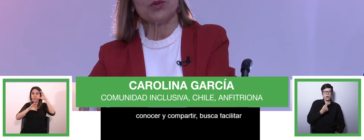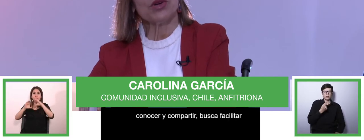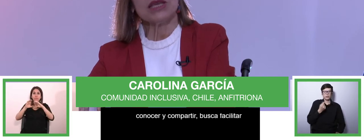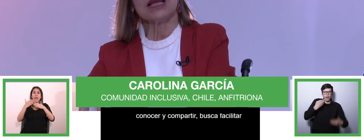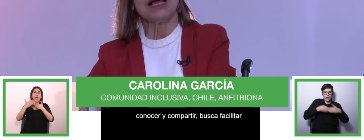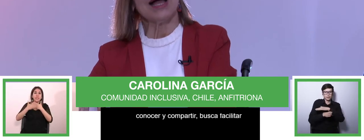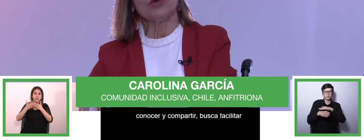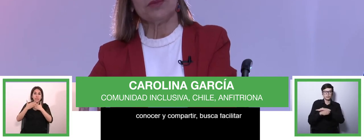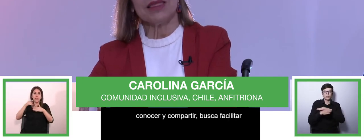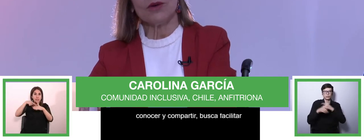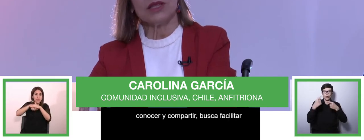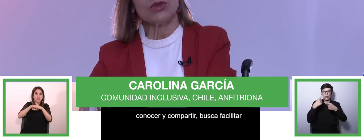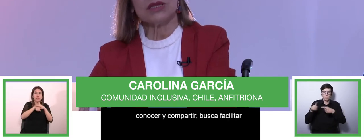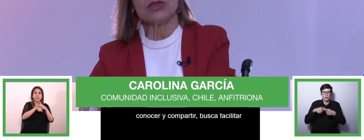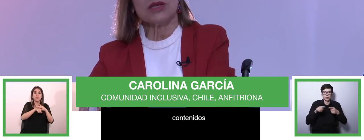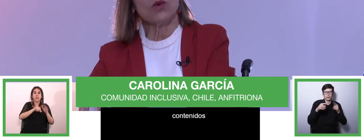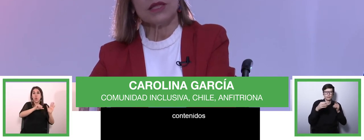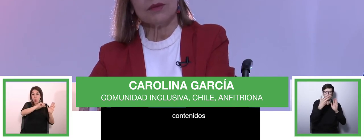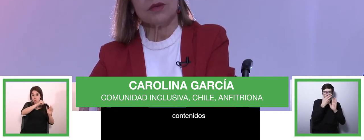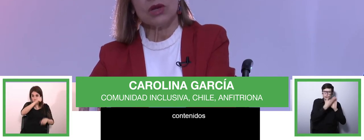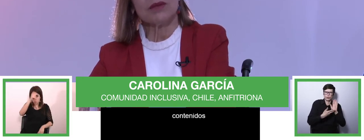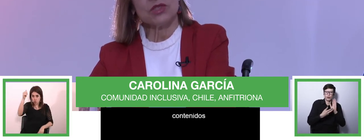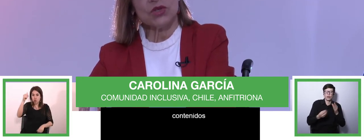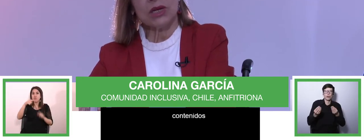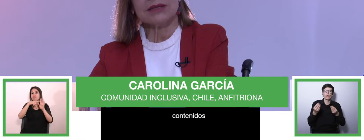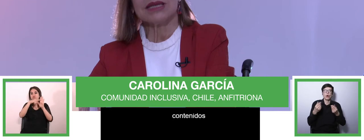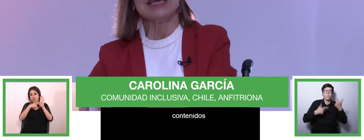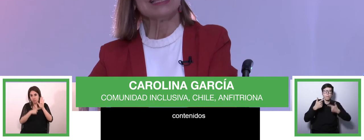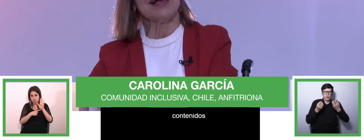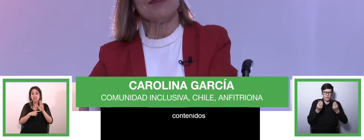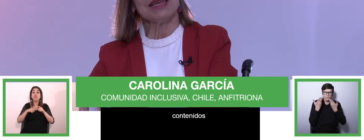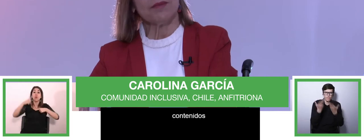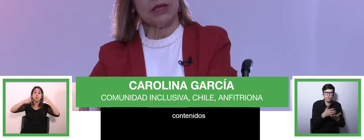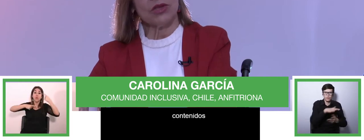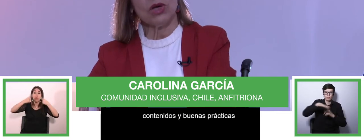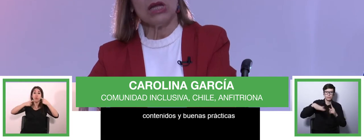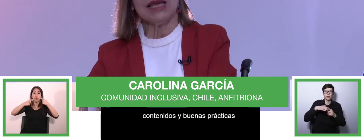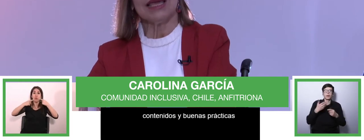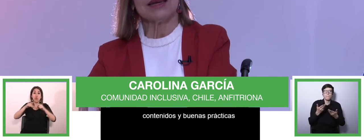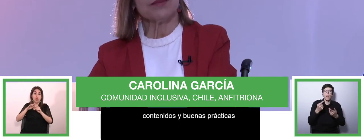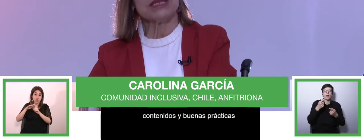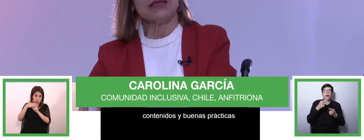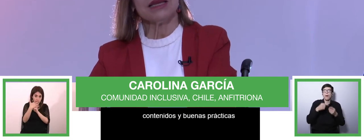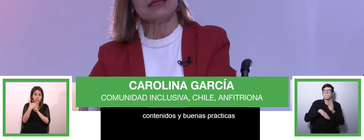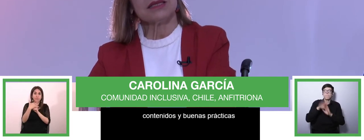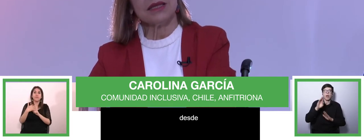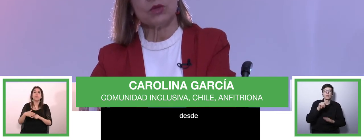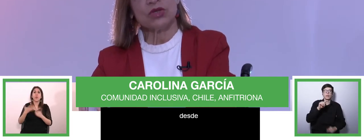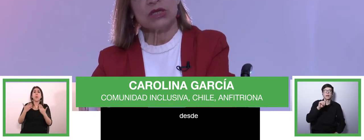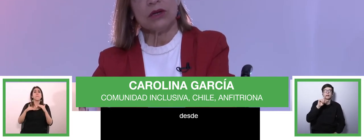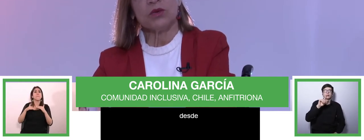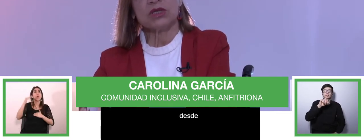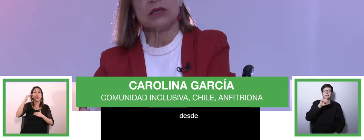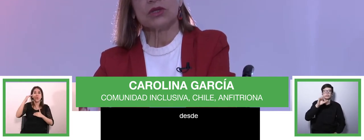Ciro Project a los más de 450 millones de personas que hablan español y que representan el 7